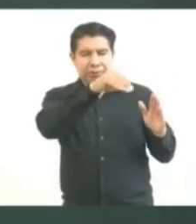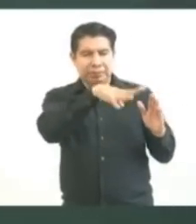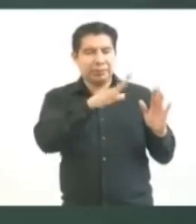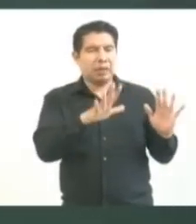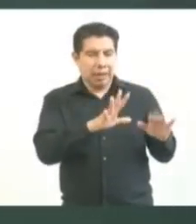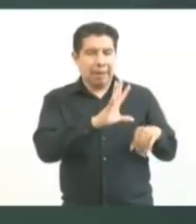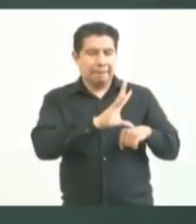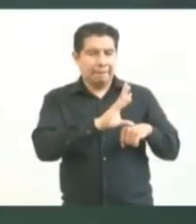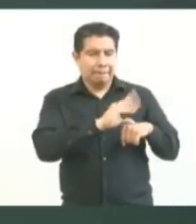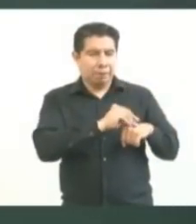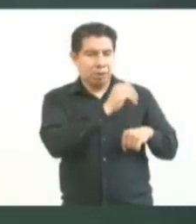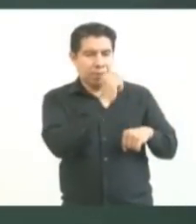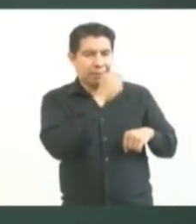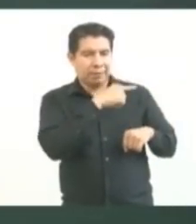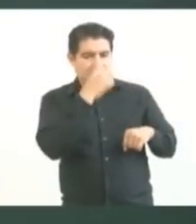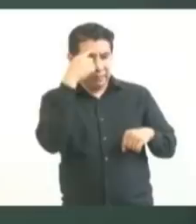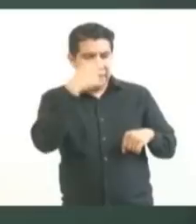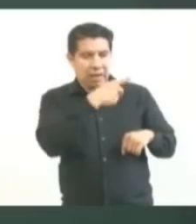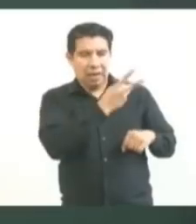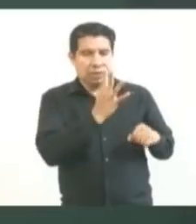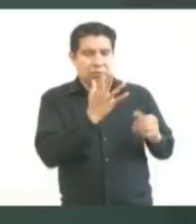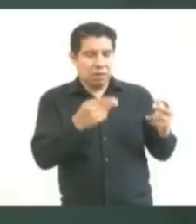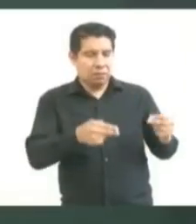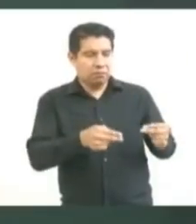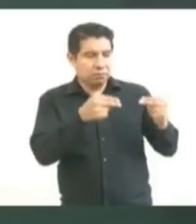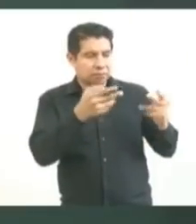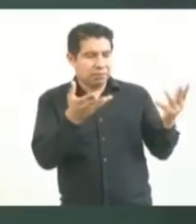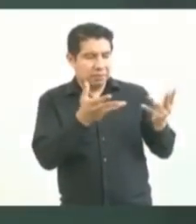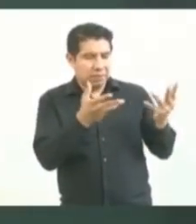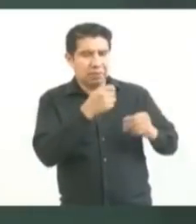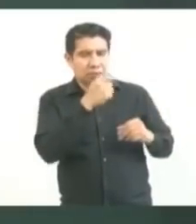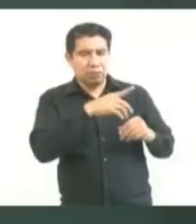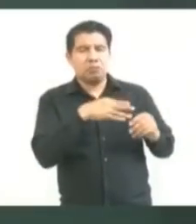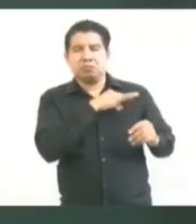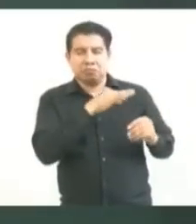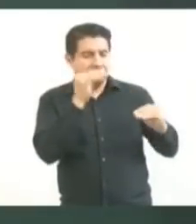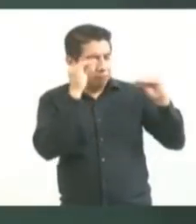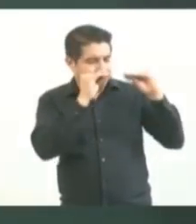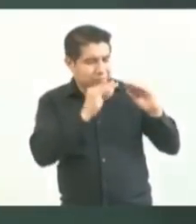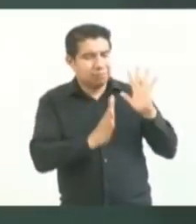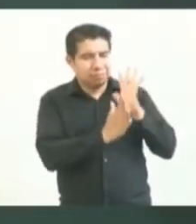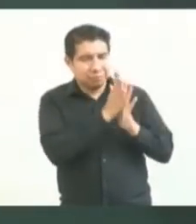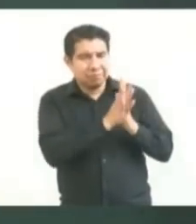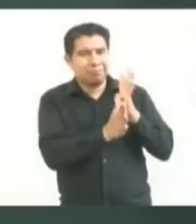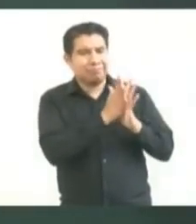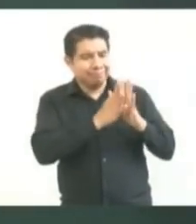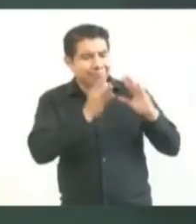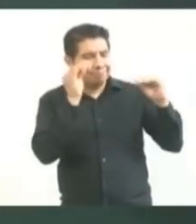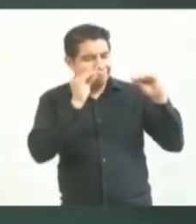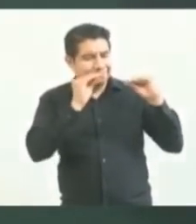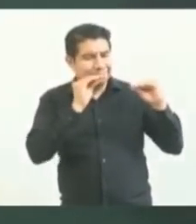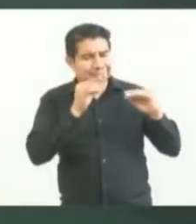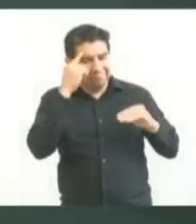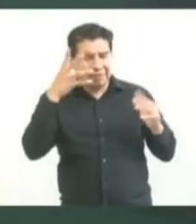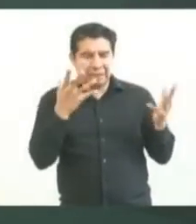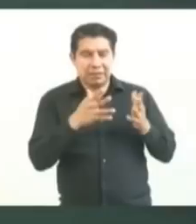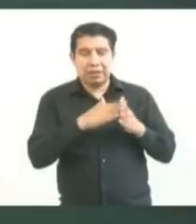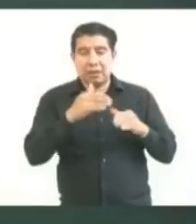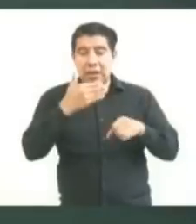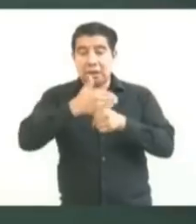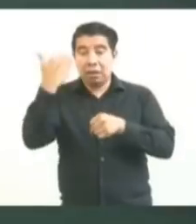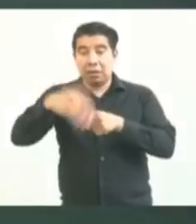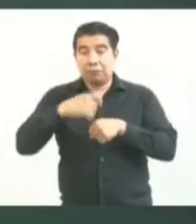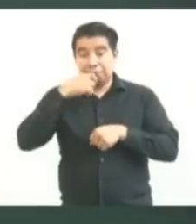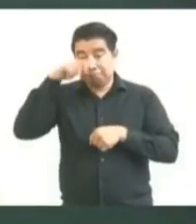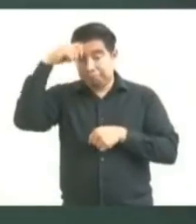empresas, los fabricantes avancen para, pasando las